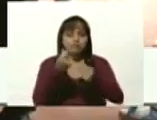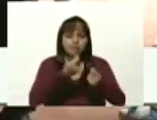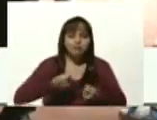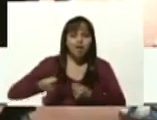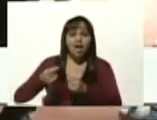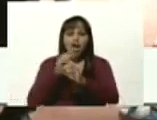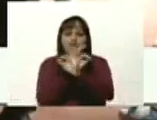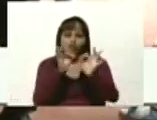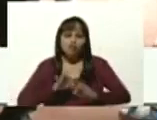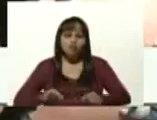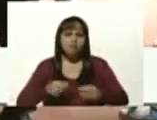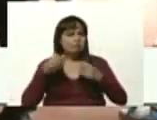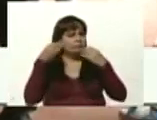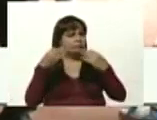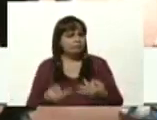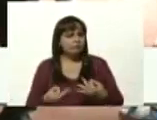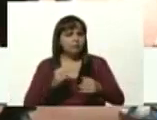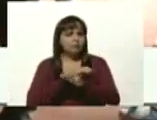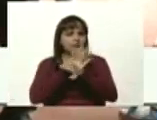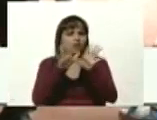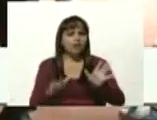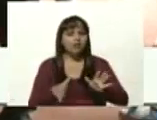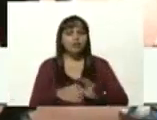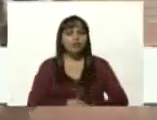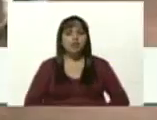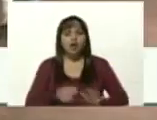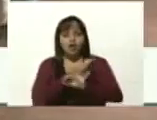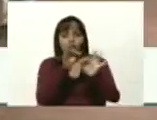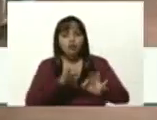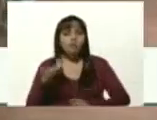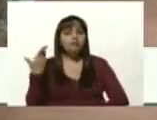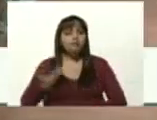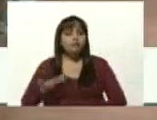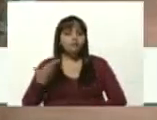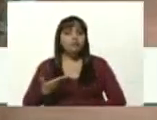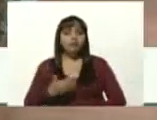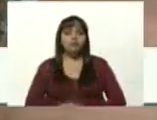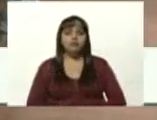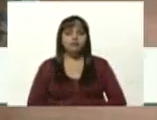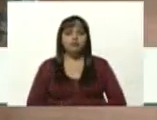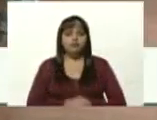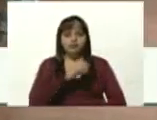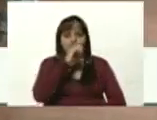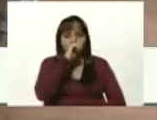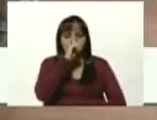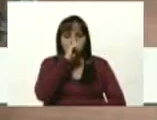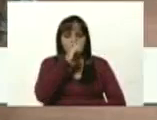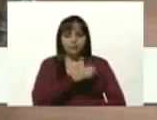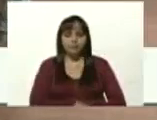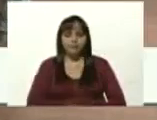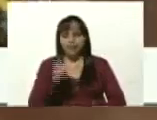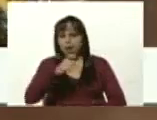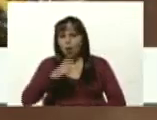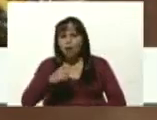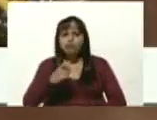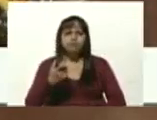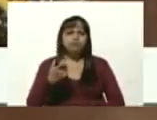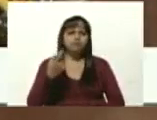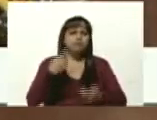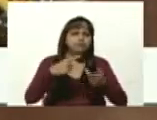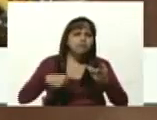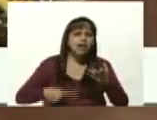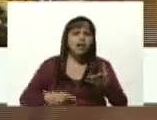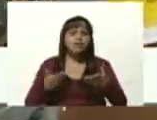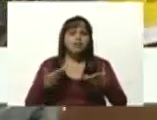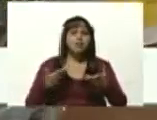forma eficiente eficaz y son materiales de calidad como usted nos instruye constantemente revisar lo que va